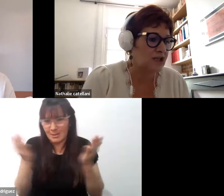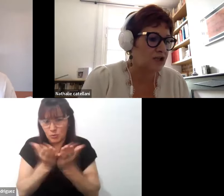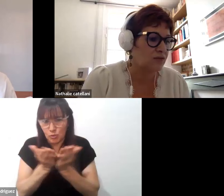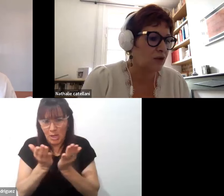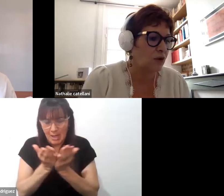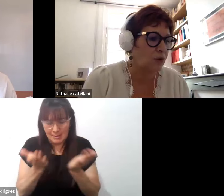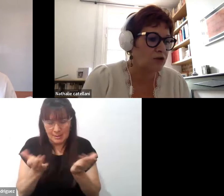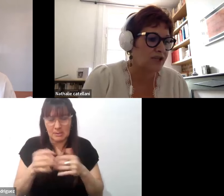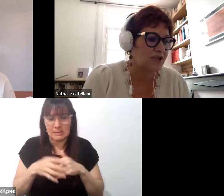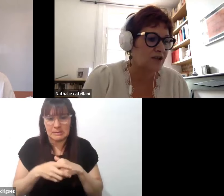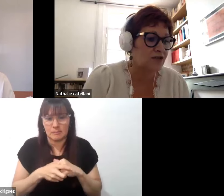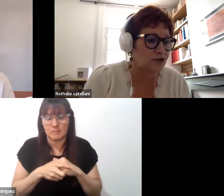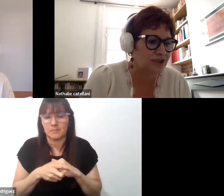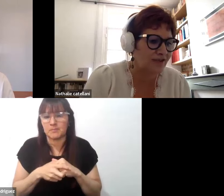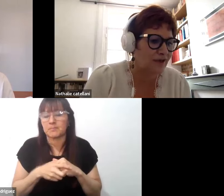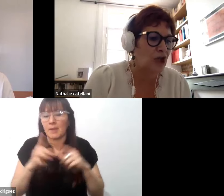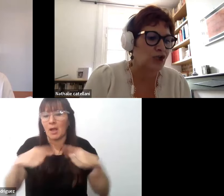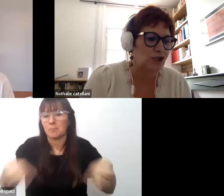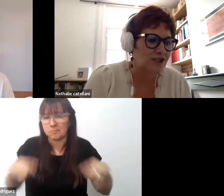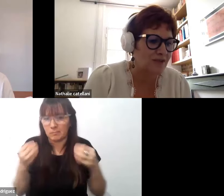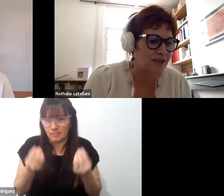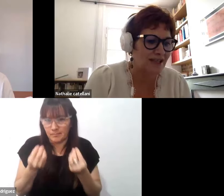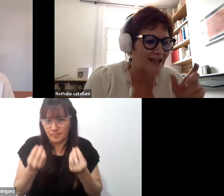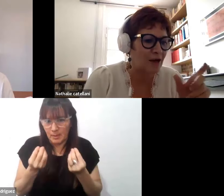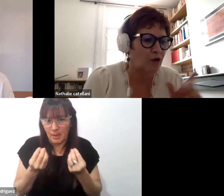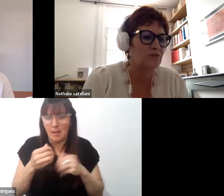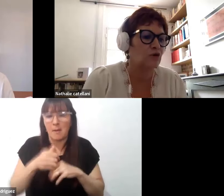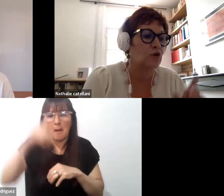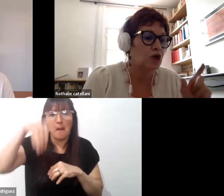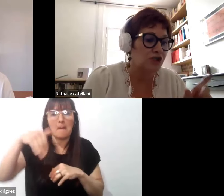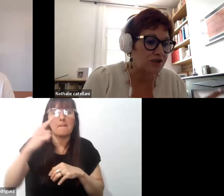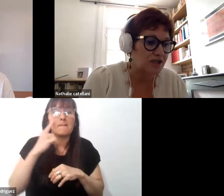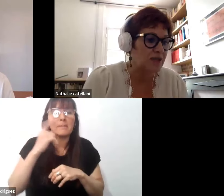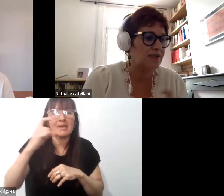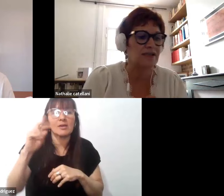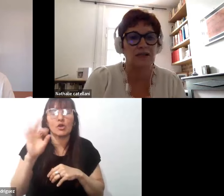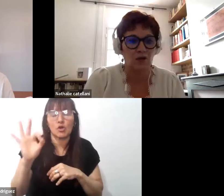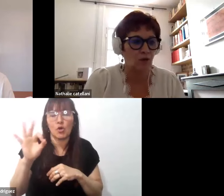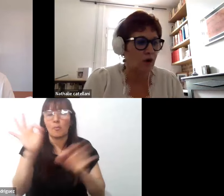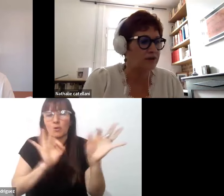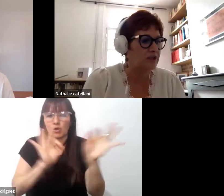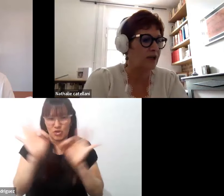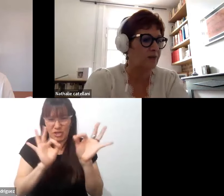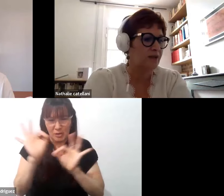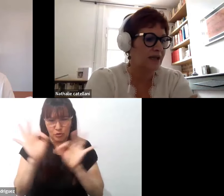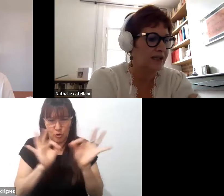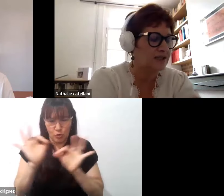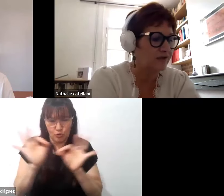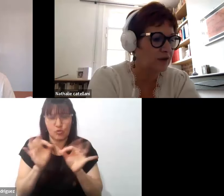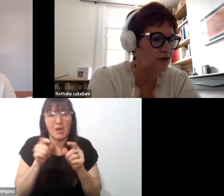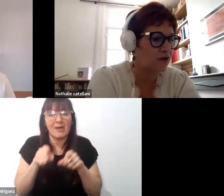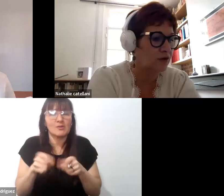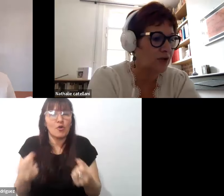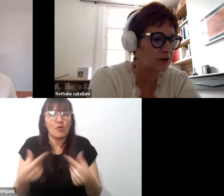Se trata de microproyectos para sensibilizar